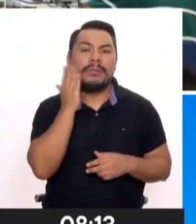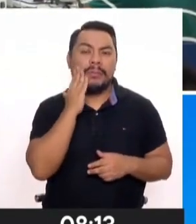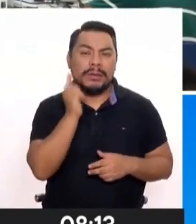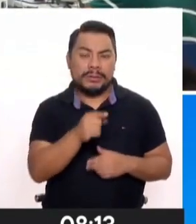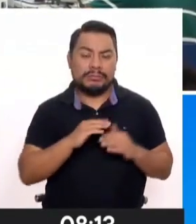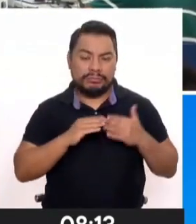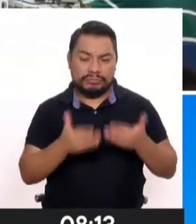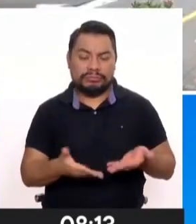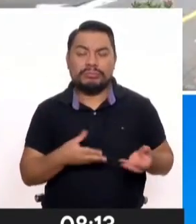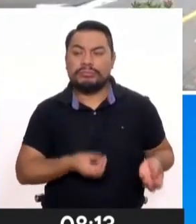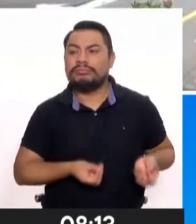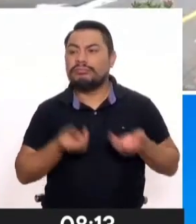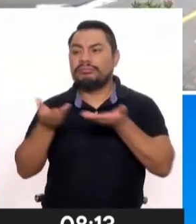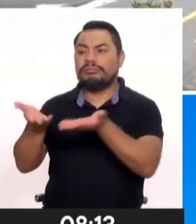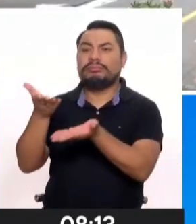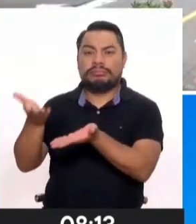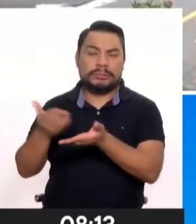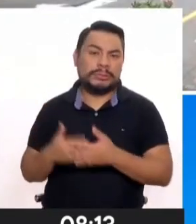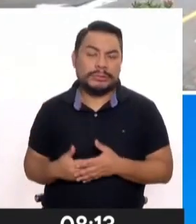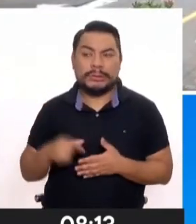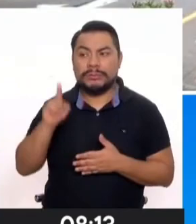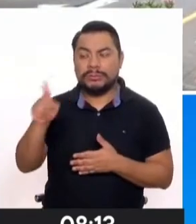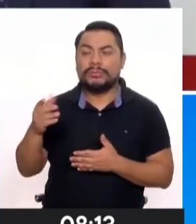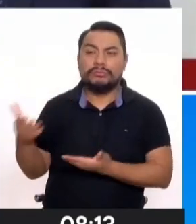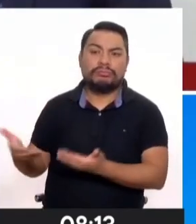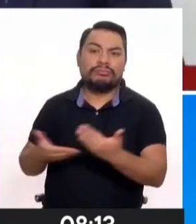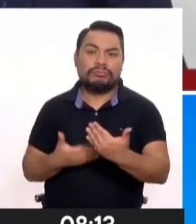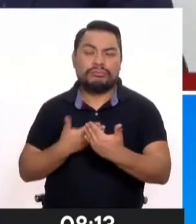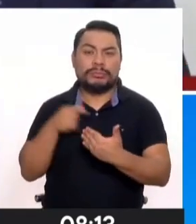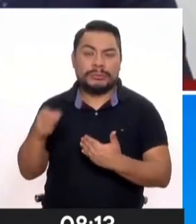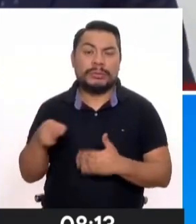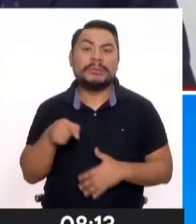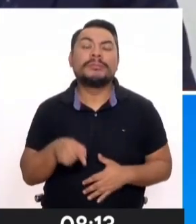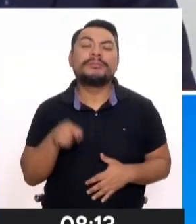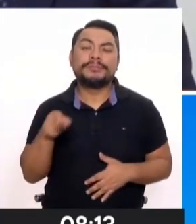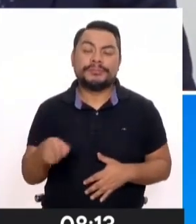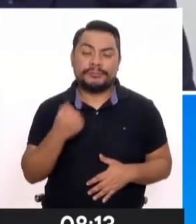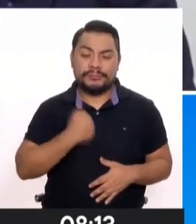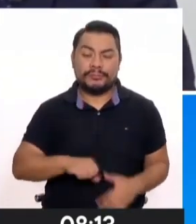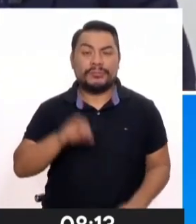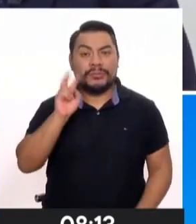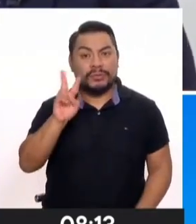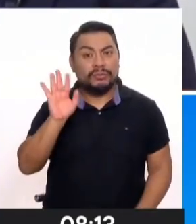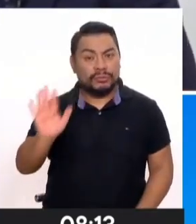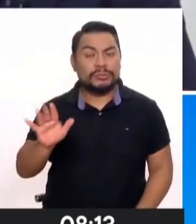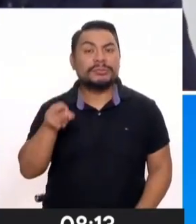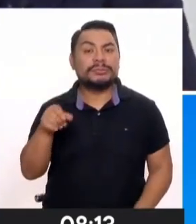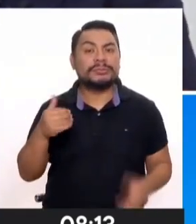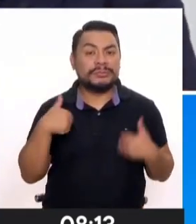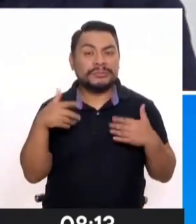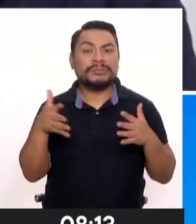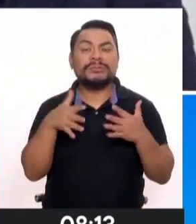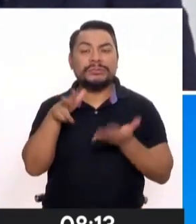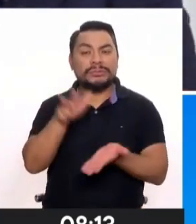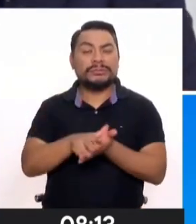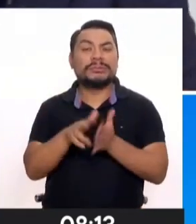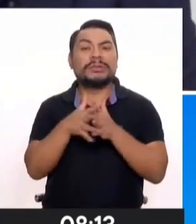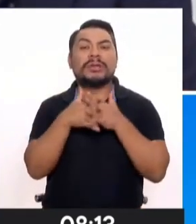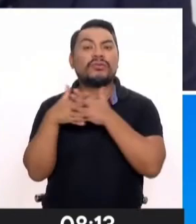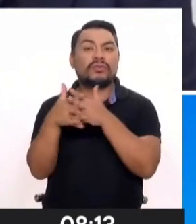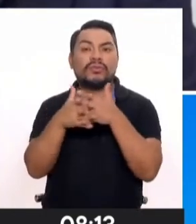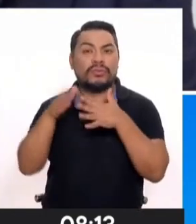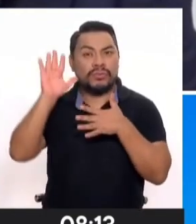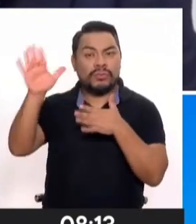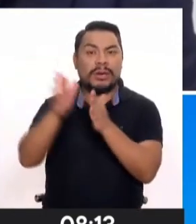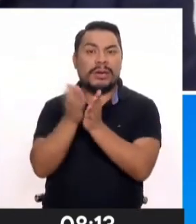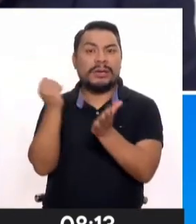subrogada o vientres de alquiler. Entonces, insisto, estos eran dos niños que tenían nacionalidad norteamericana, o sea,